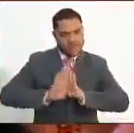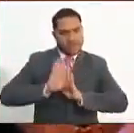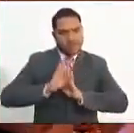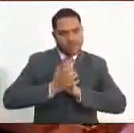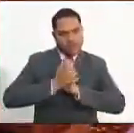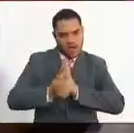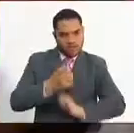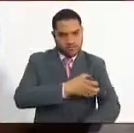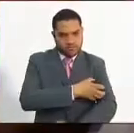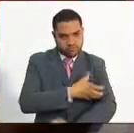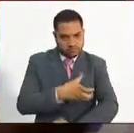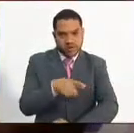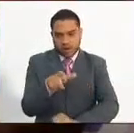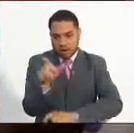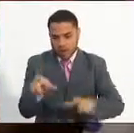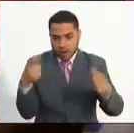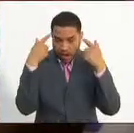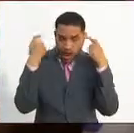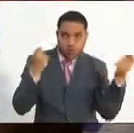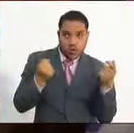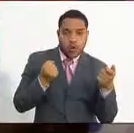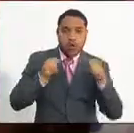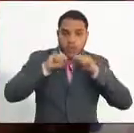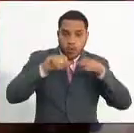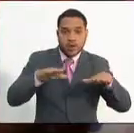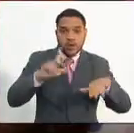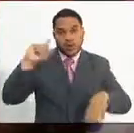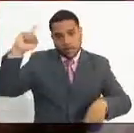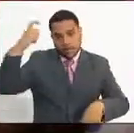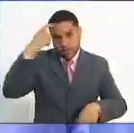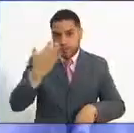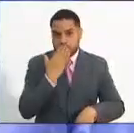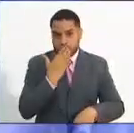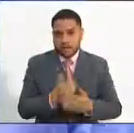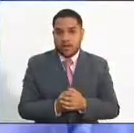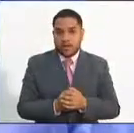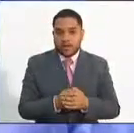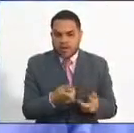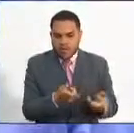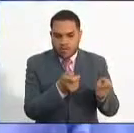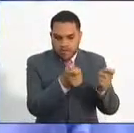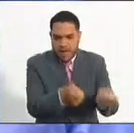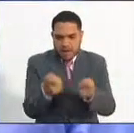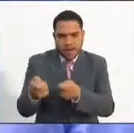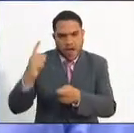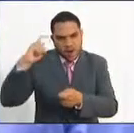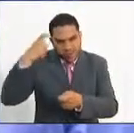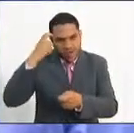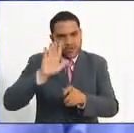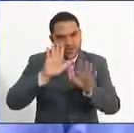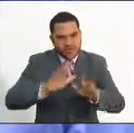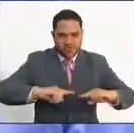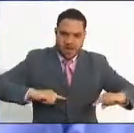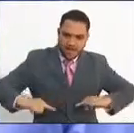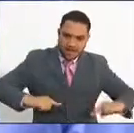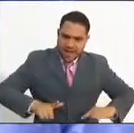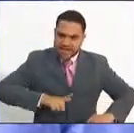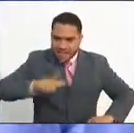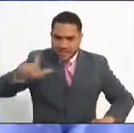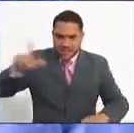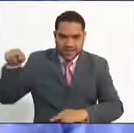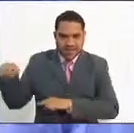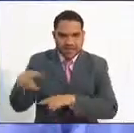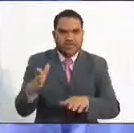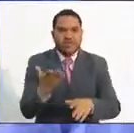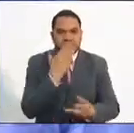en gestión pública de los gobiernos indígenas. Como es sabido, los resguardos han venido recibiendo